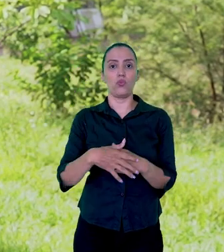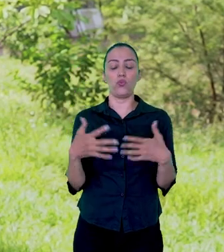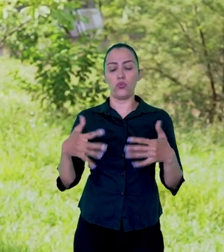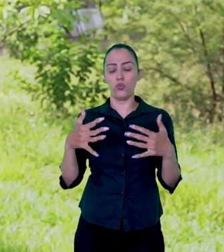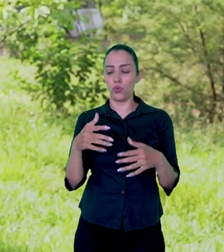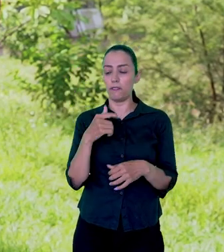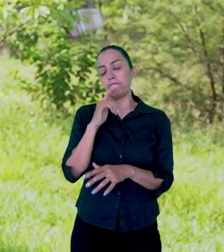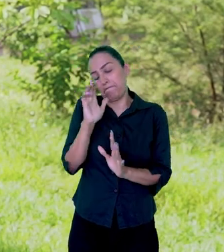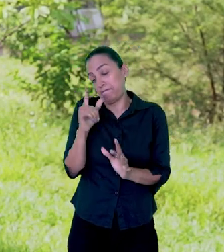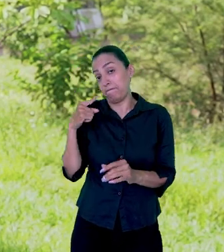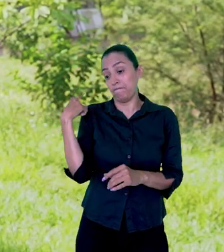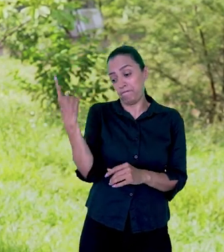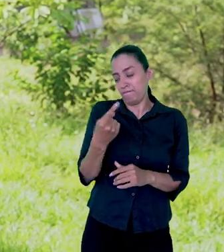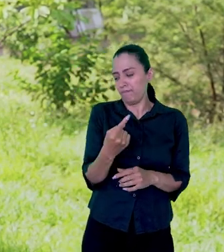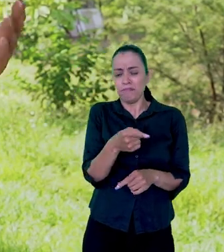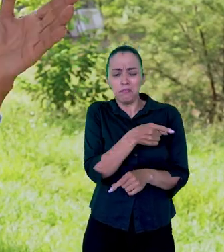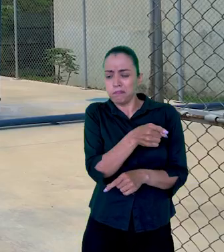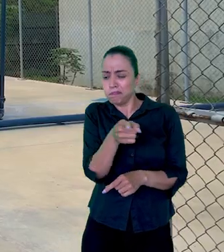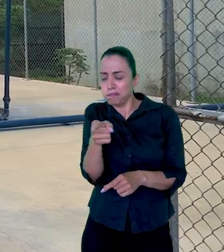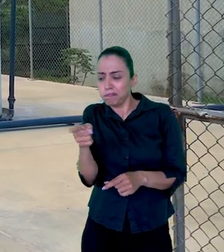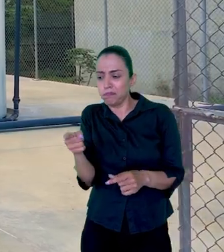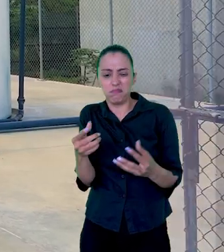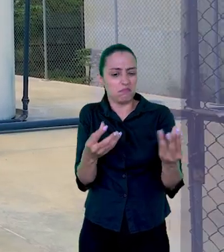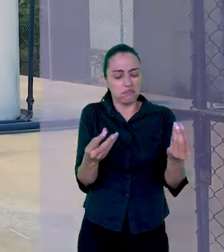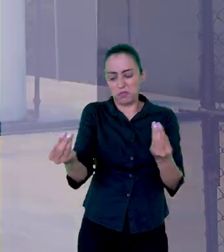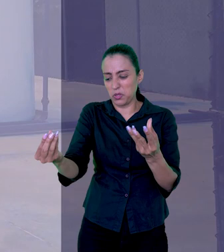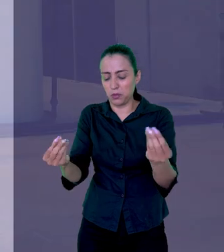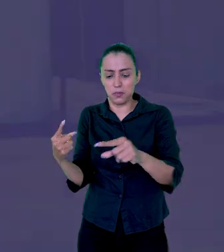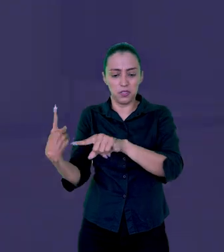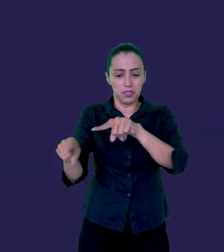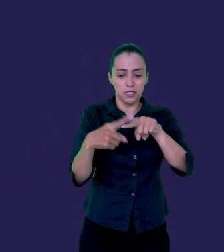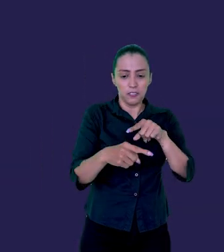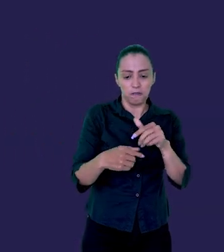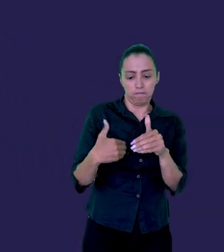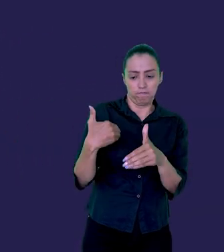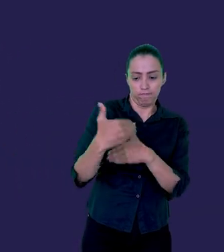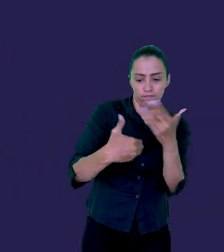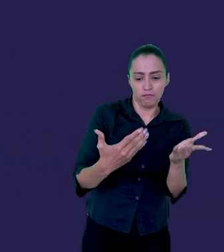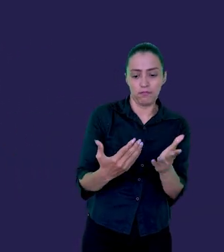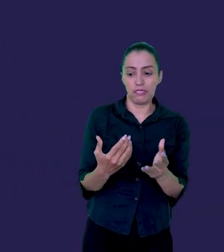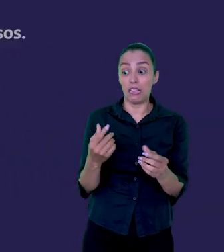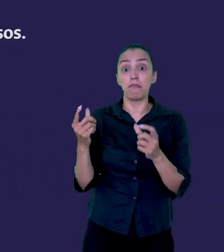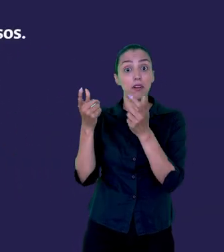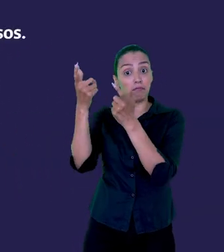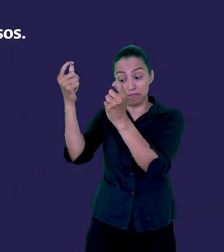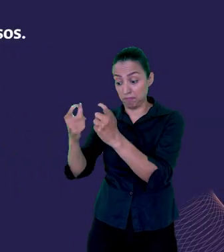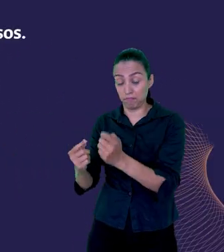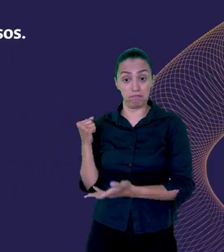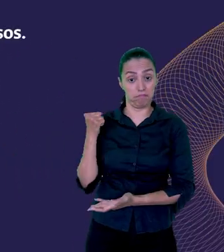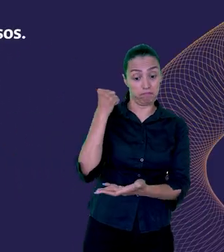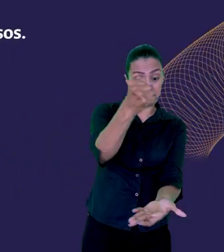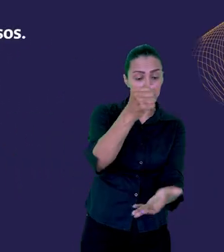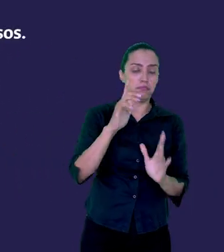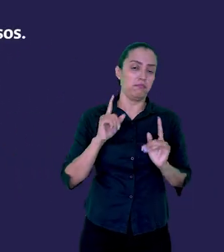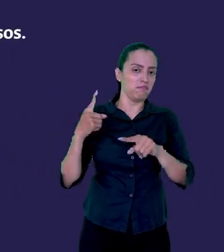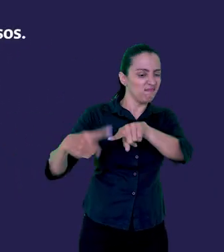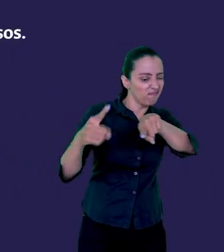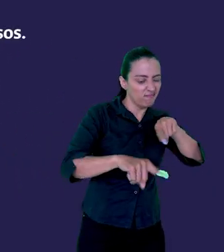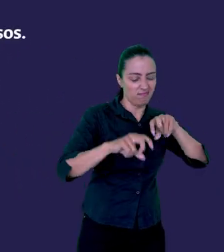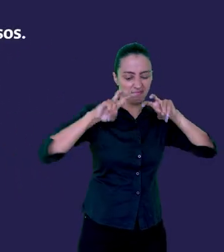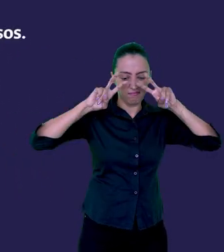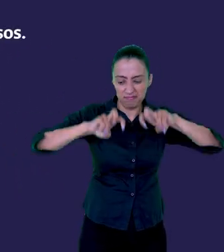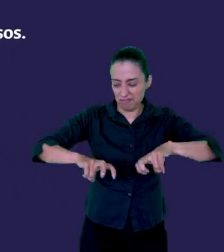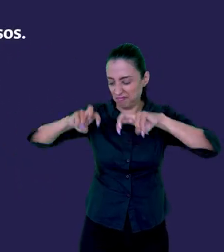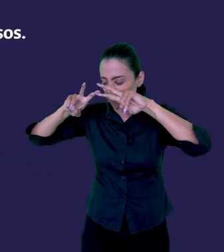general, en los diferentes componentes, en el presupuesto de funcionamiento, inversión y proyectos de investigación y